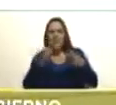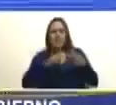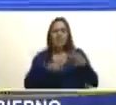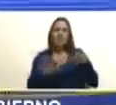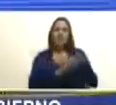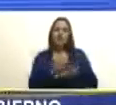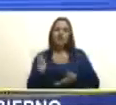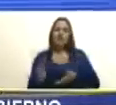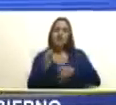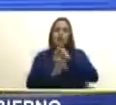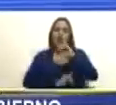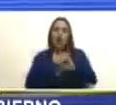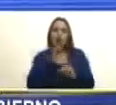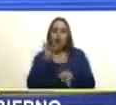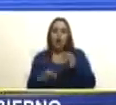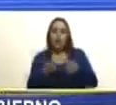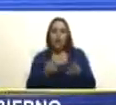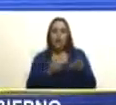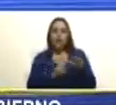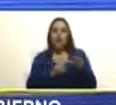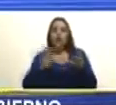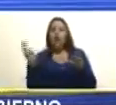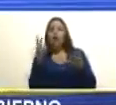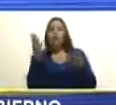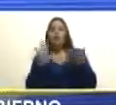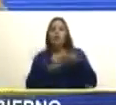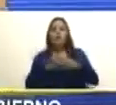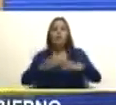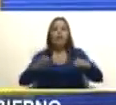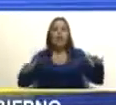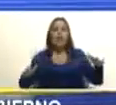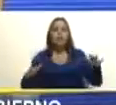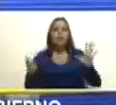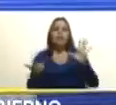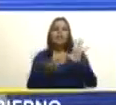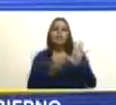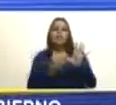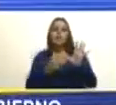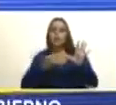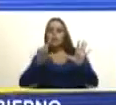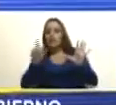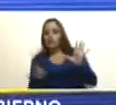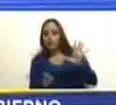la cuarta de los mares ¿verdad? y la quinta pregunta